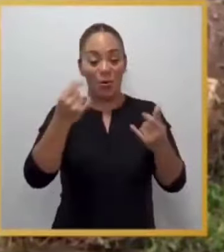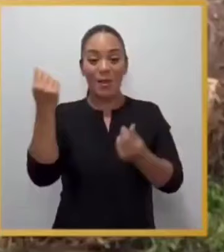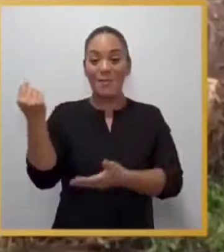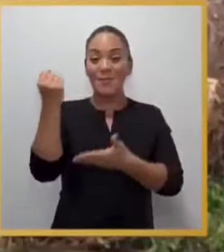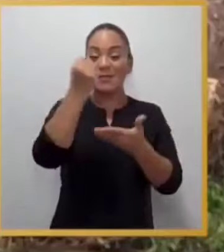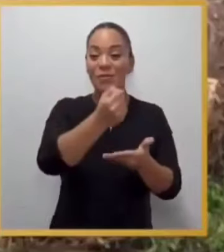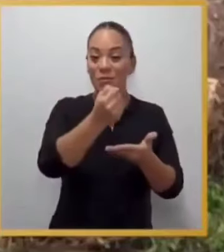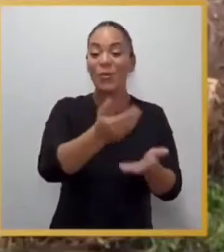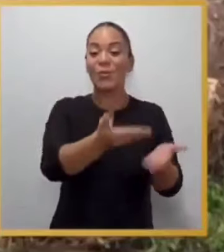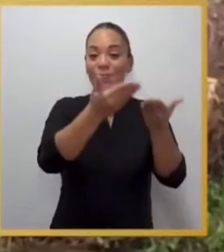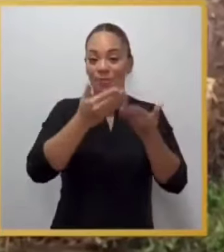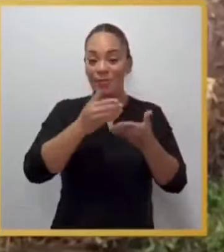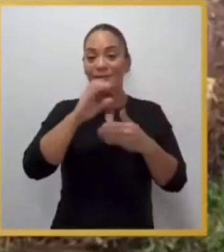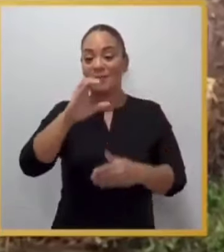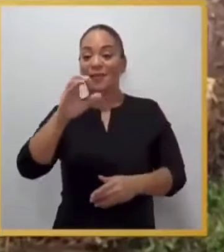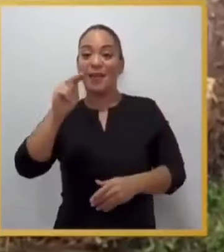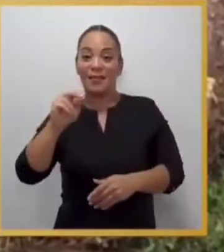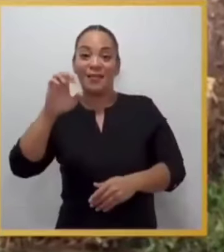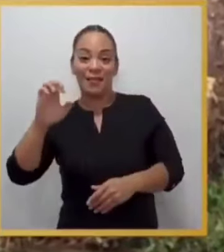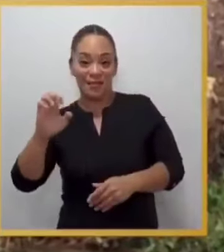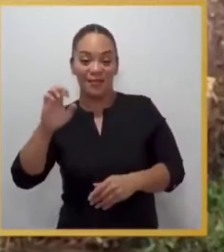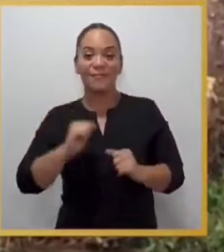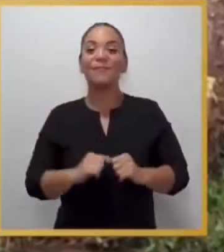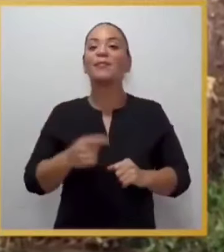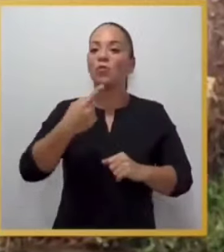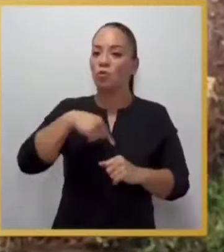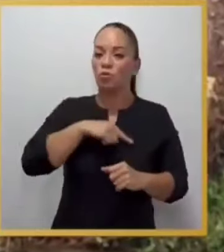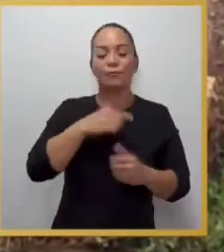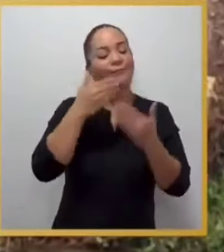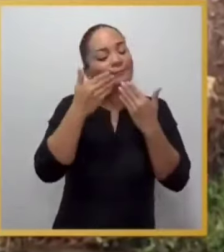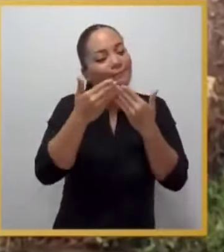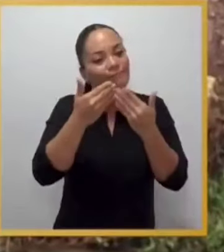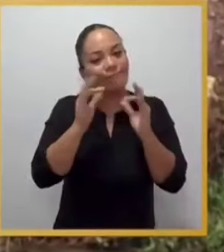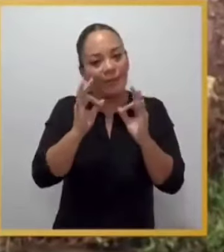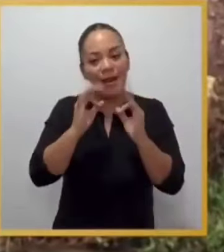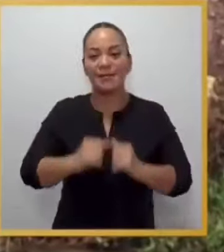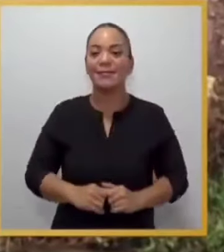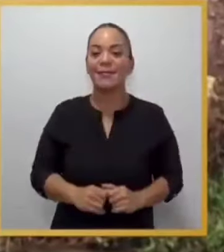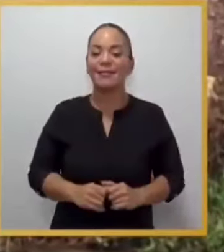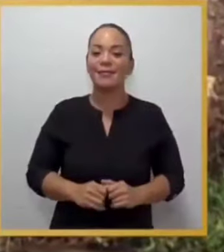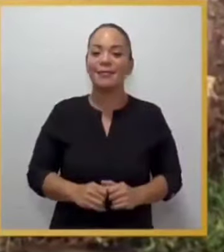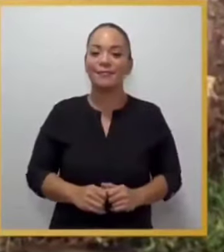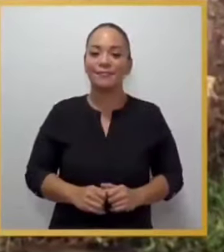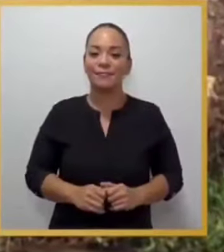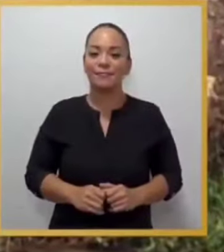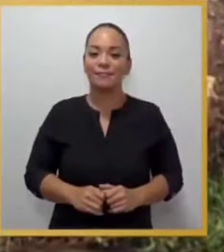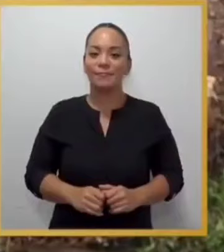Con esta inversión que nos está haciendo el CNE, que estamos totalmente agradecidos,